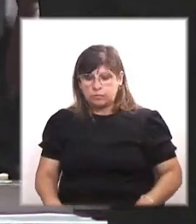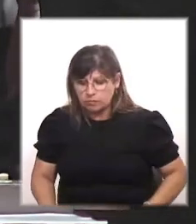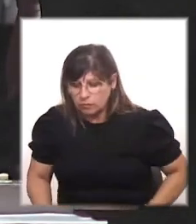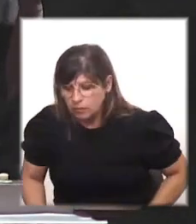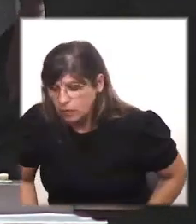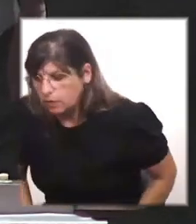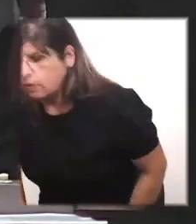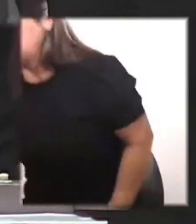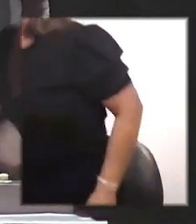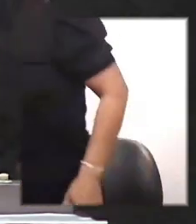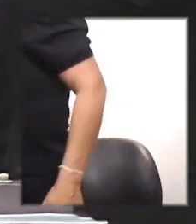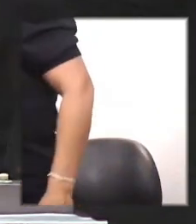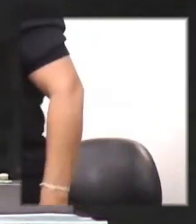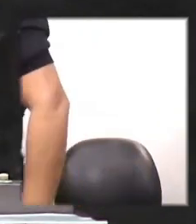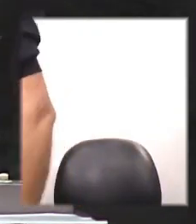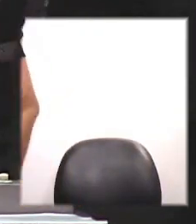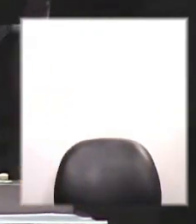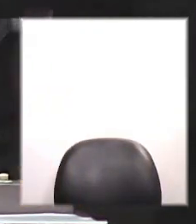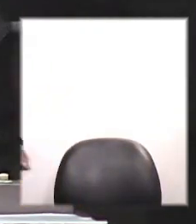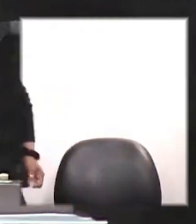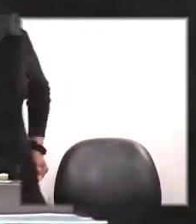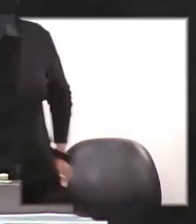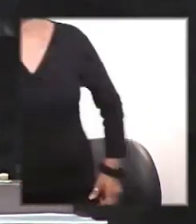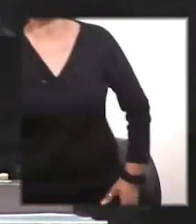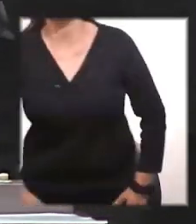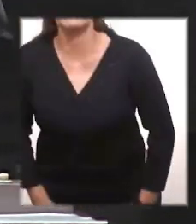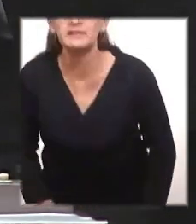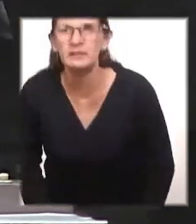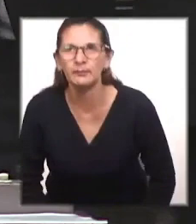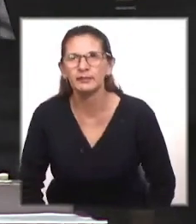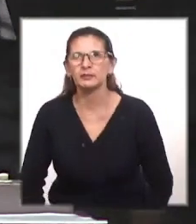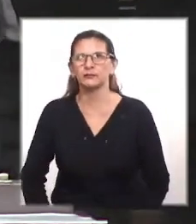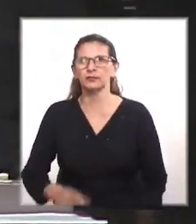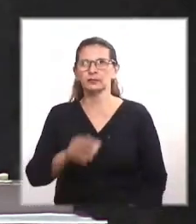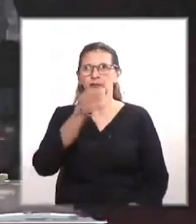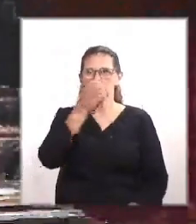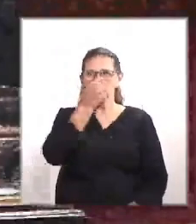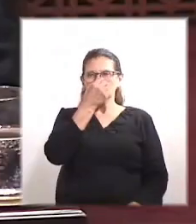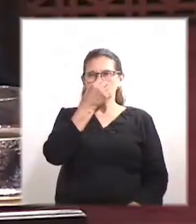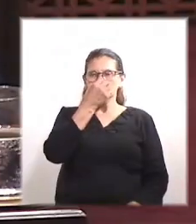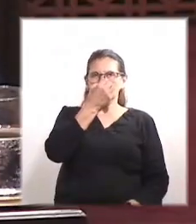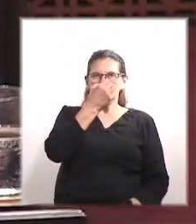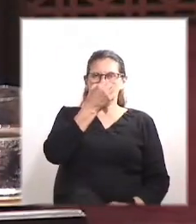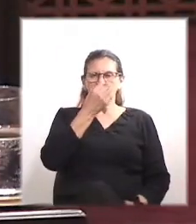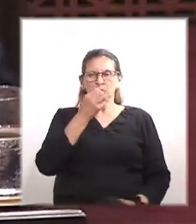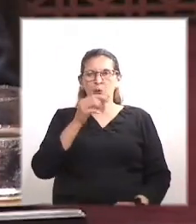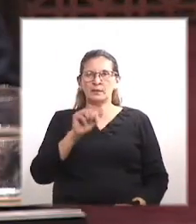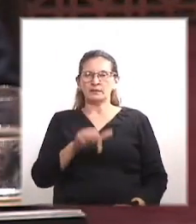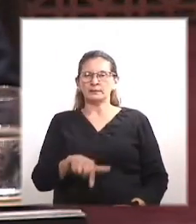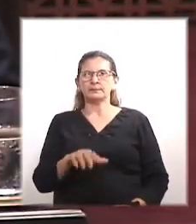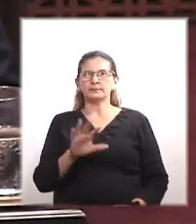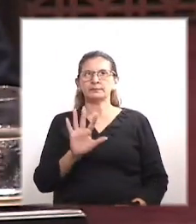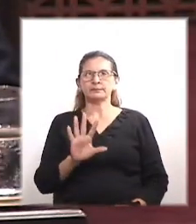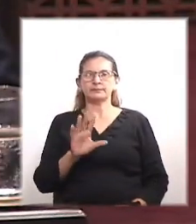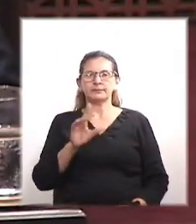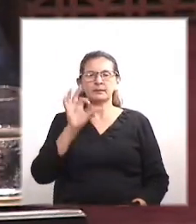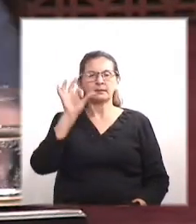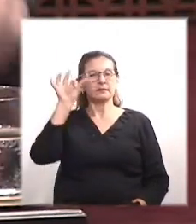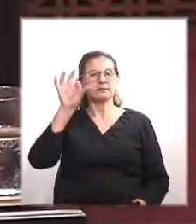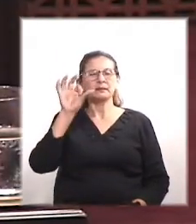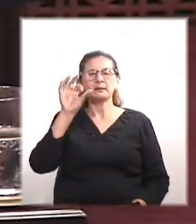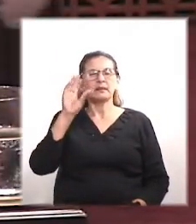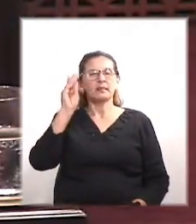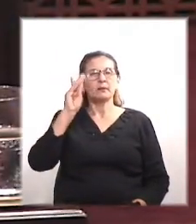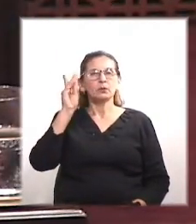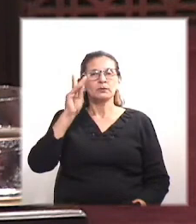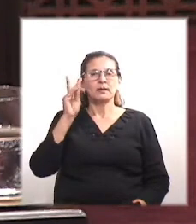Muchas gracias, señor Presidente. Bueno, primero que nada, celebrar la iniciativa de la diputada Silvana Pérez Bonavita, al